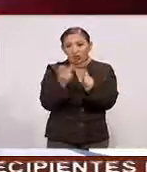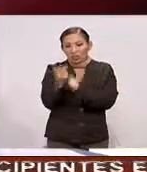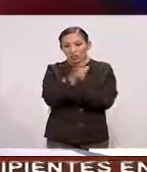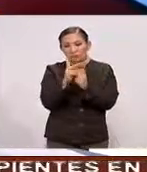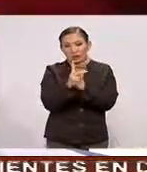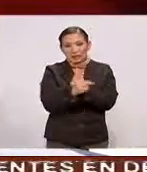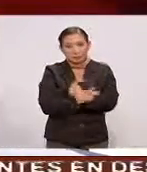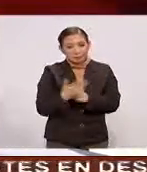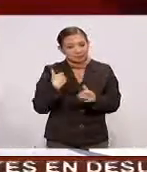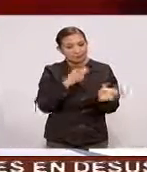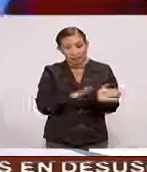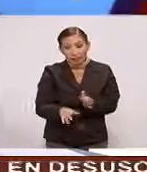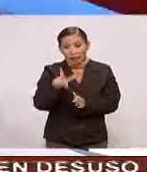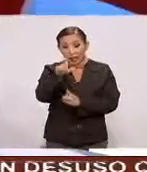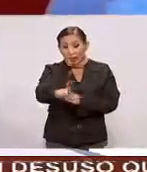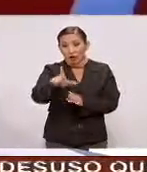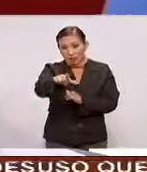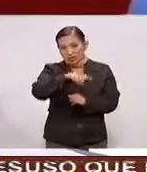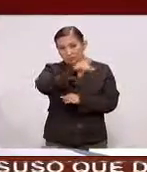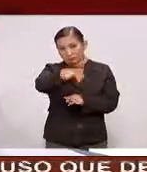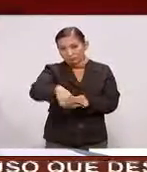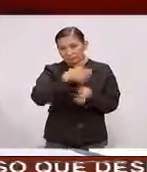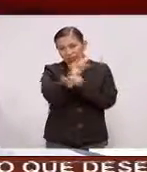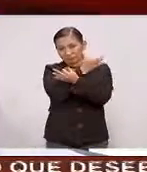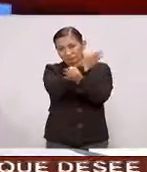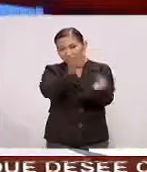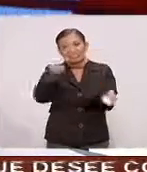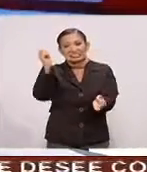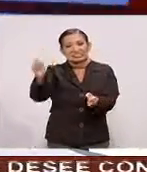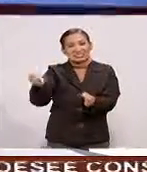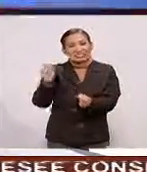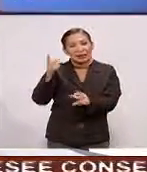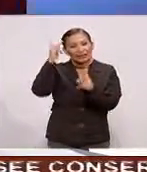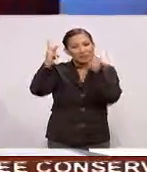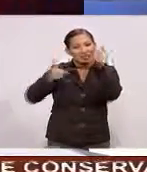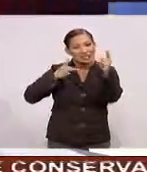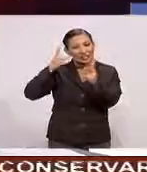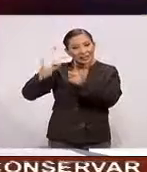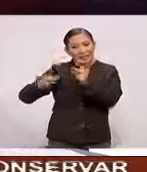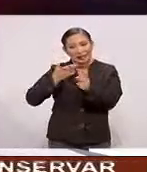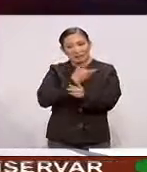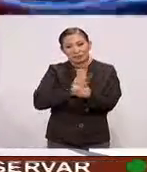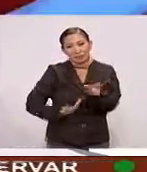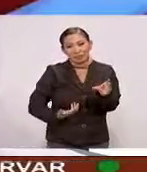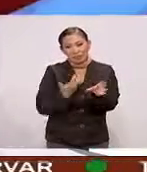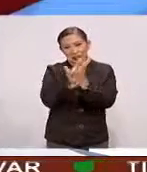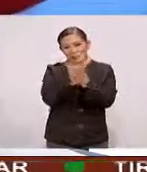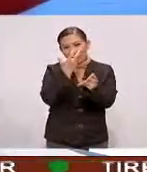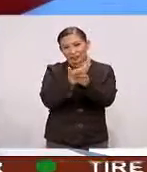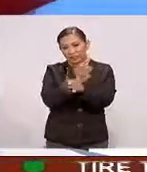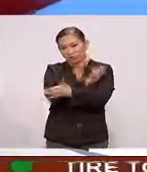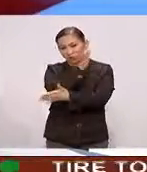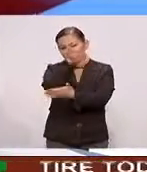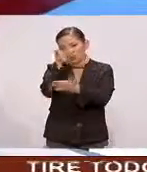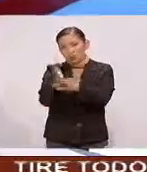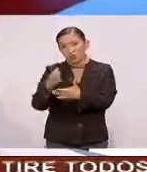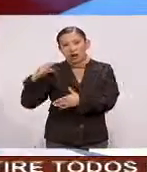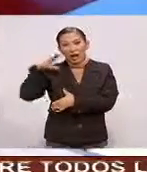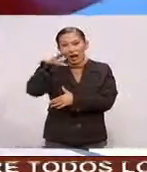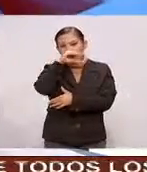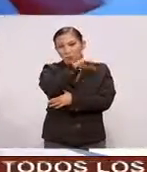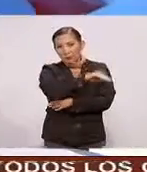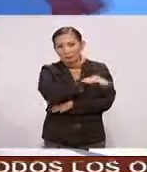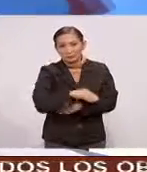estas dos naciones En fin A partir de lunes Les tendremos Todos los detalles De esta histórica Visita Del gobierno De Estados Unidos